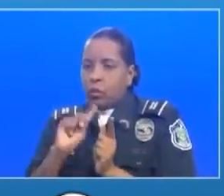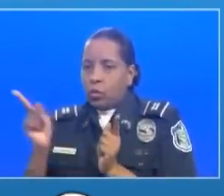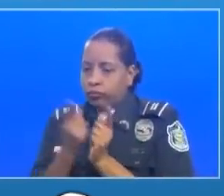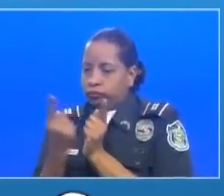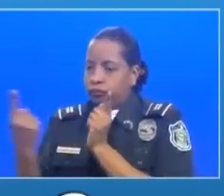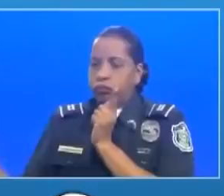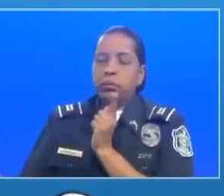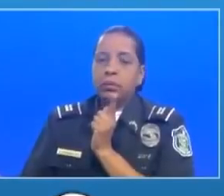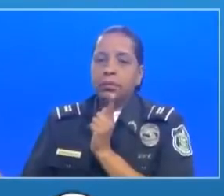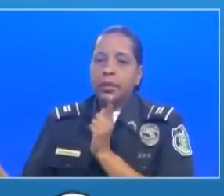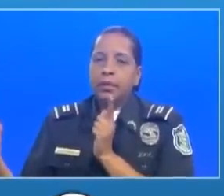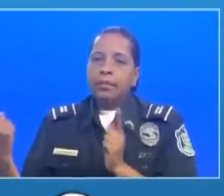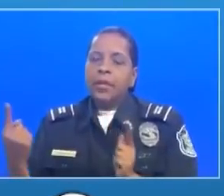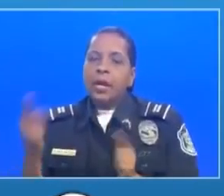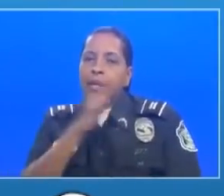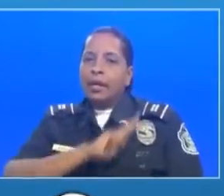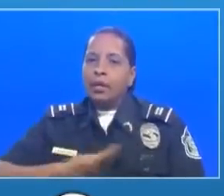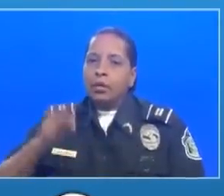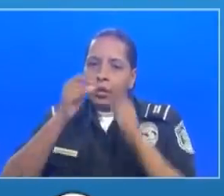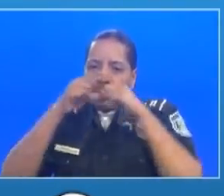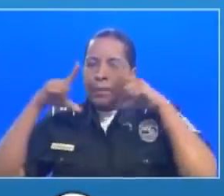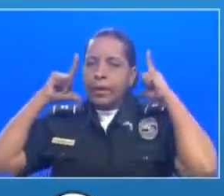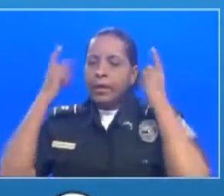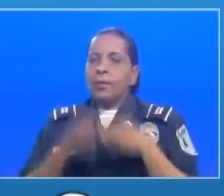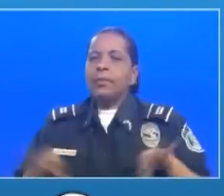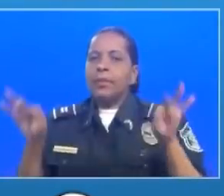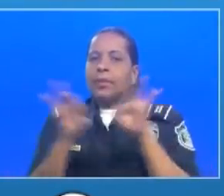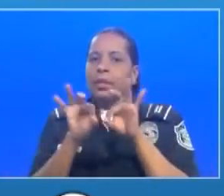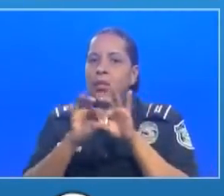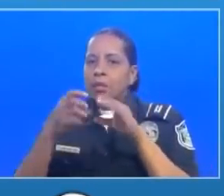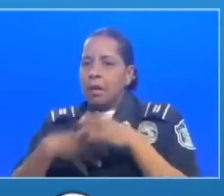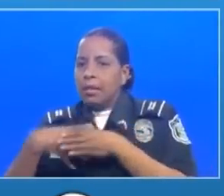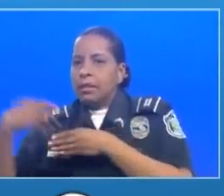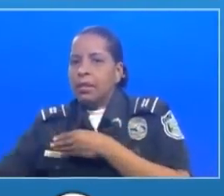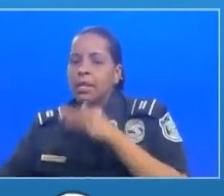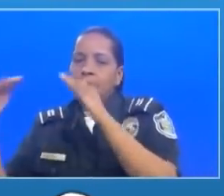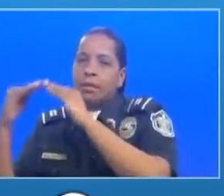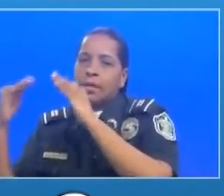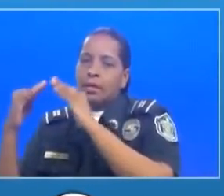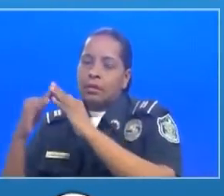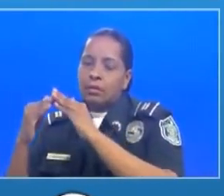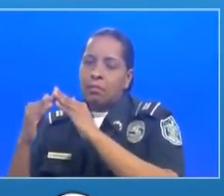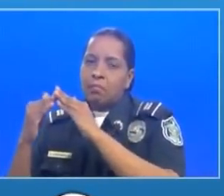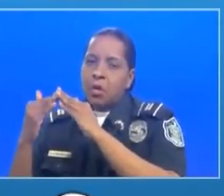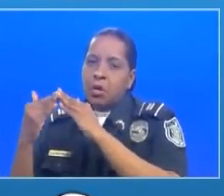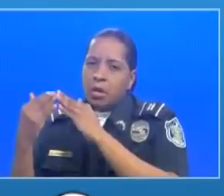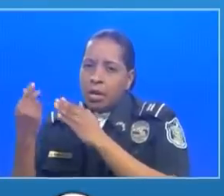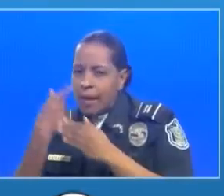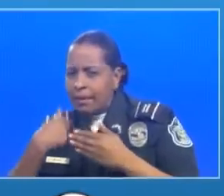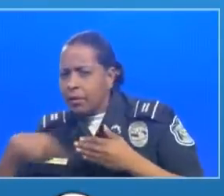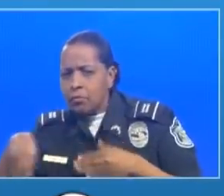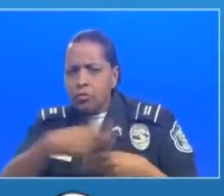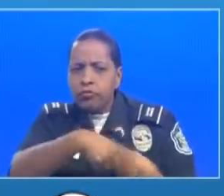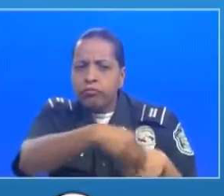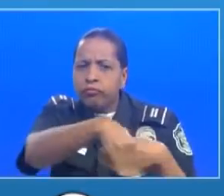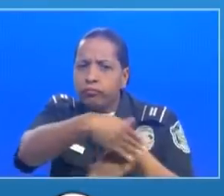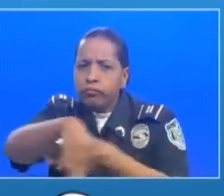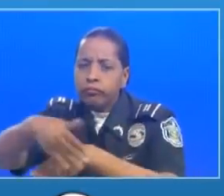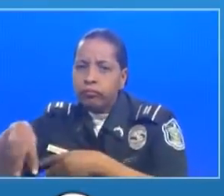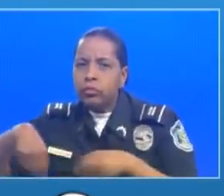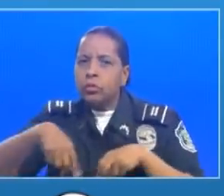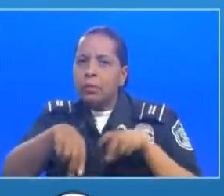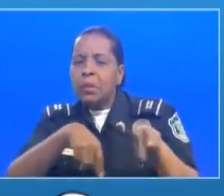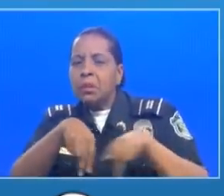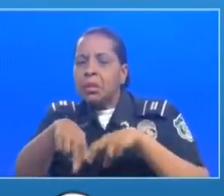y sobre todo, el uso de la mascarilla si vas a salir de casa y vas a estar expuesto en la ciudad